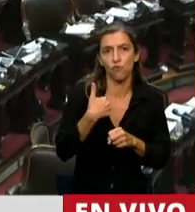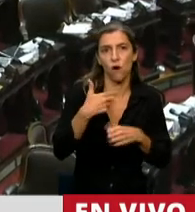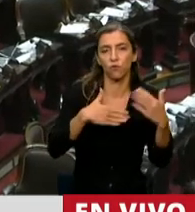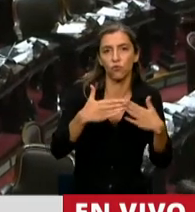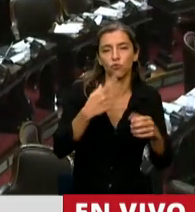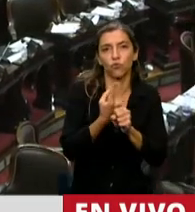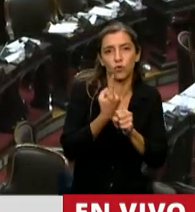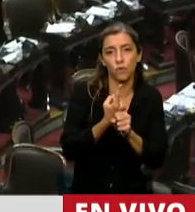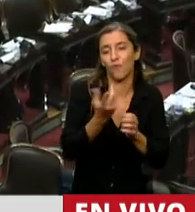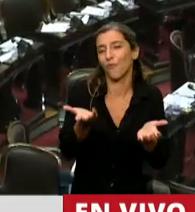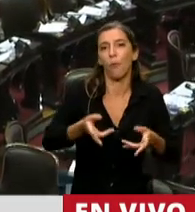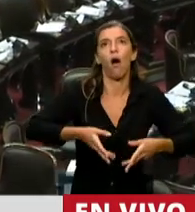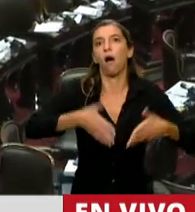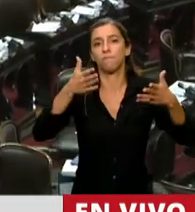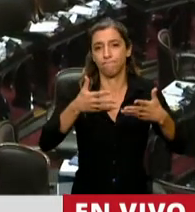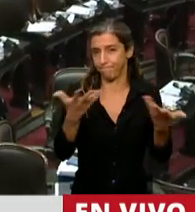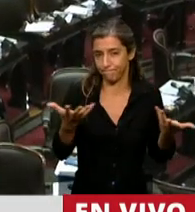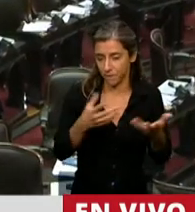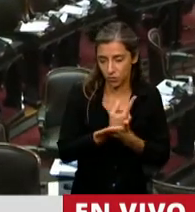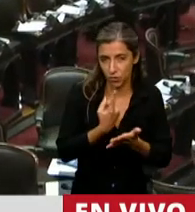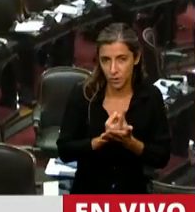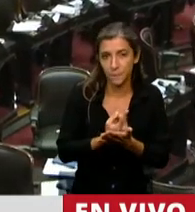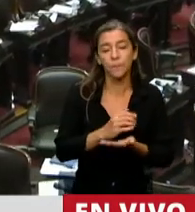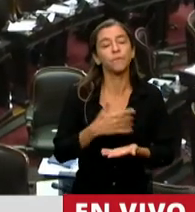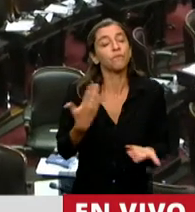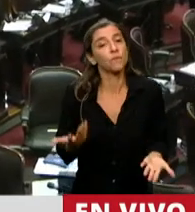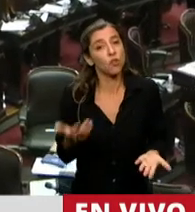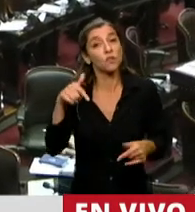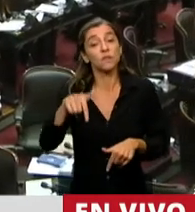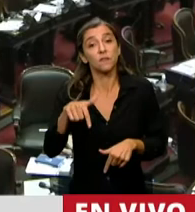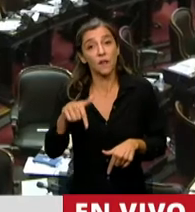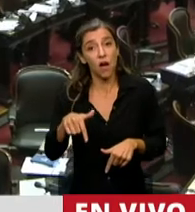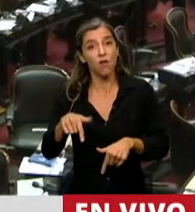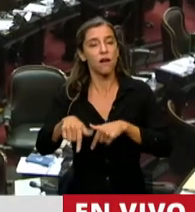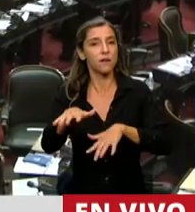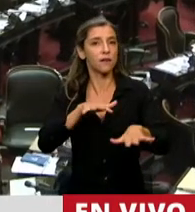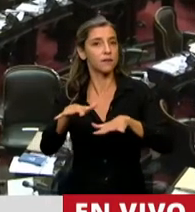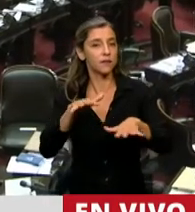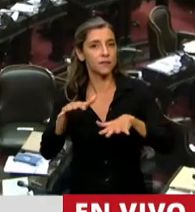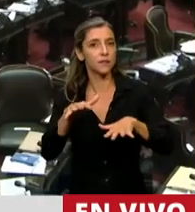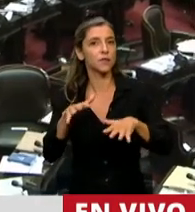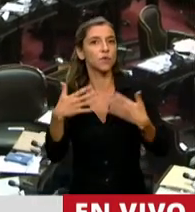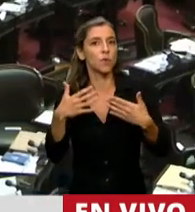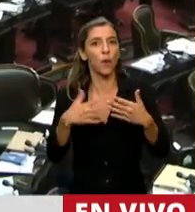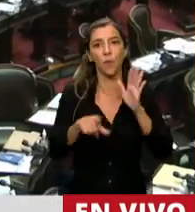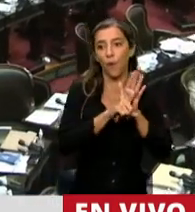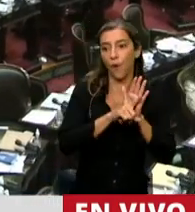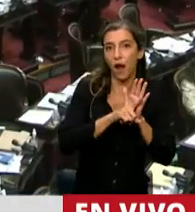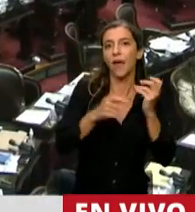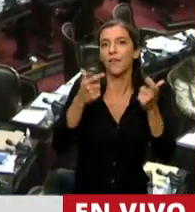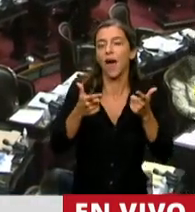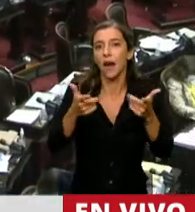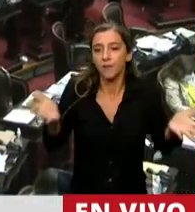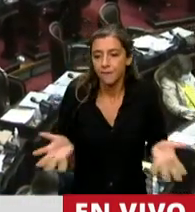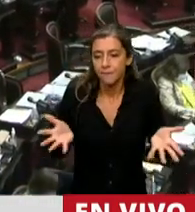muchas obras y que podamos estar, por intermedio de esta ley, movilizando